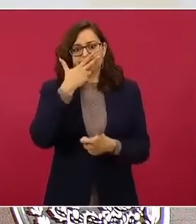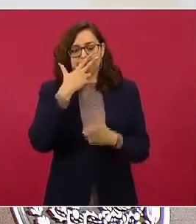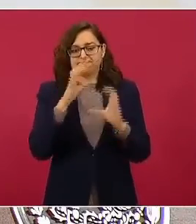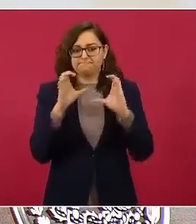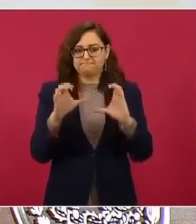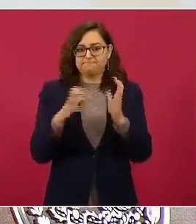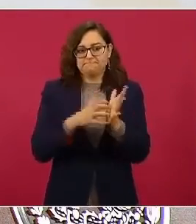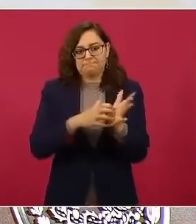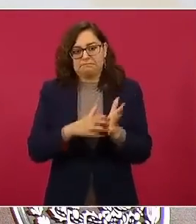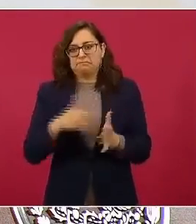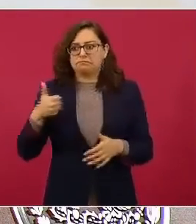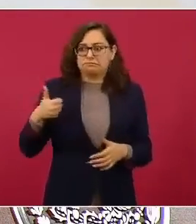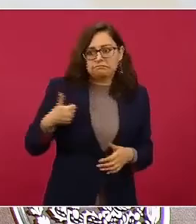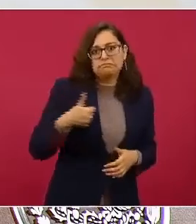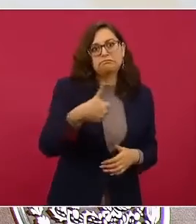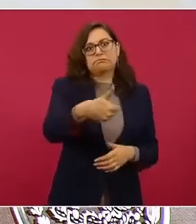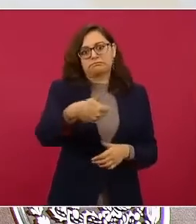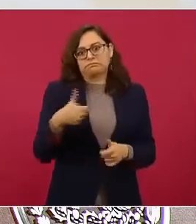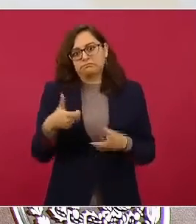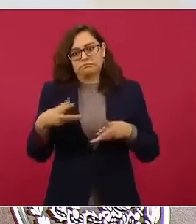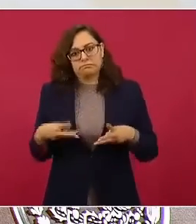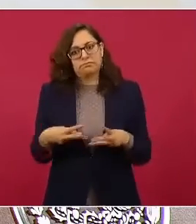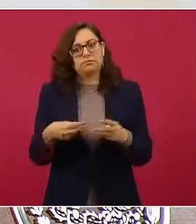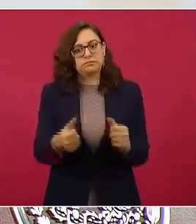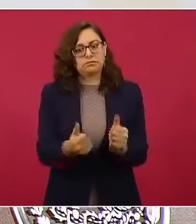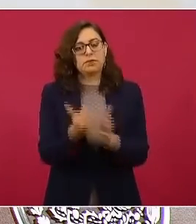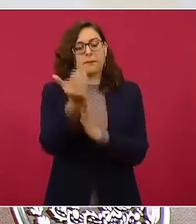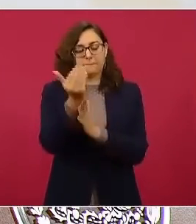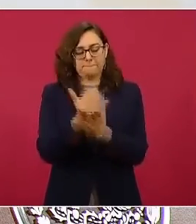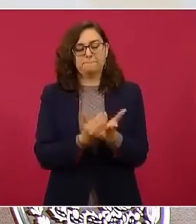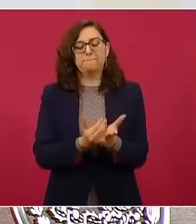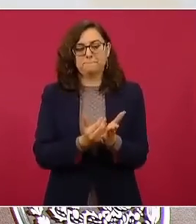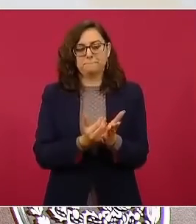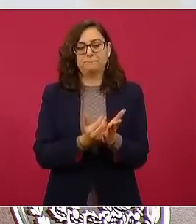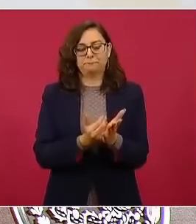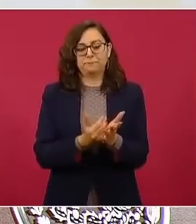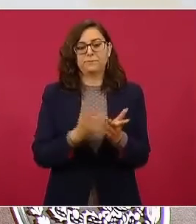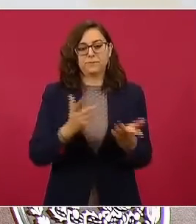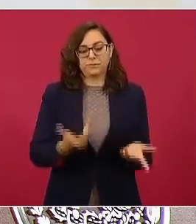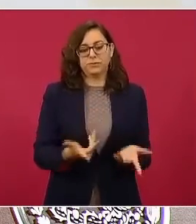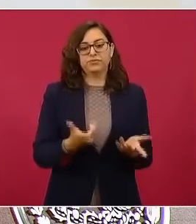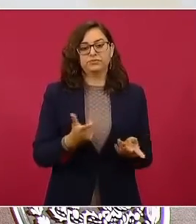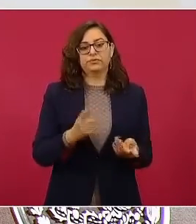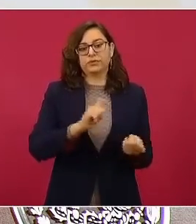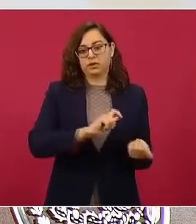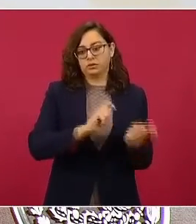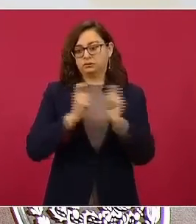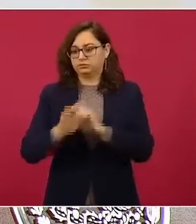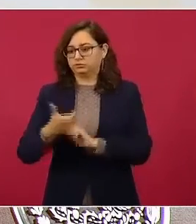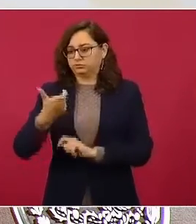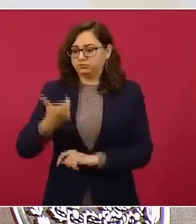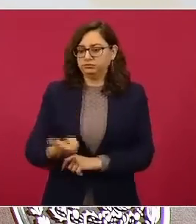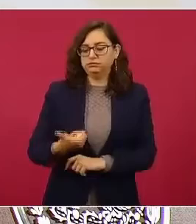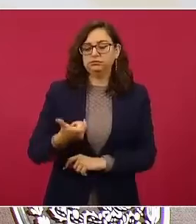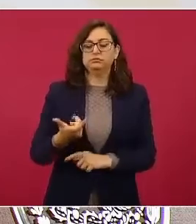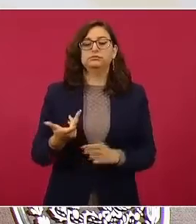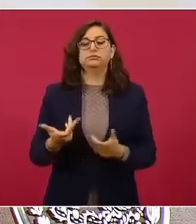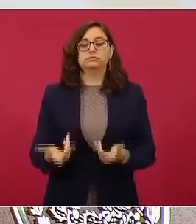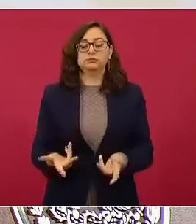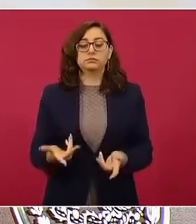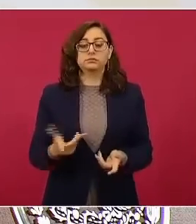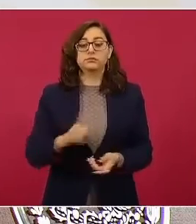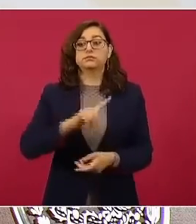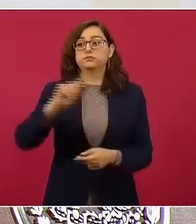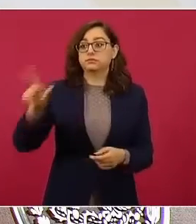gasto del traslado para ir a recibir ese promedio de 350 dólares ya convertido a pesos, pero la decisión de cuánto